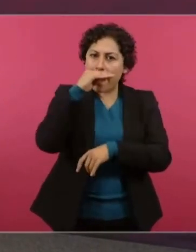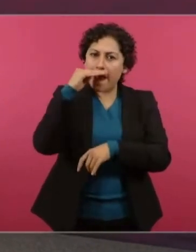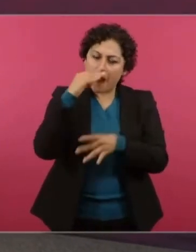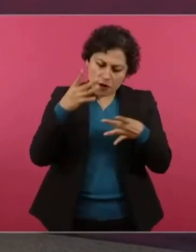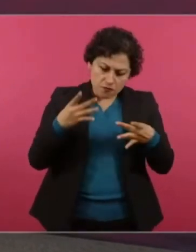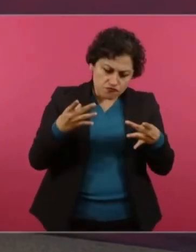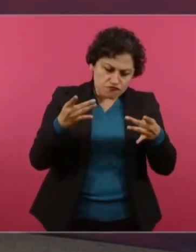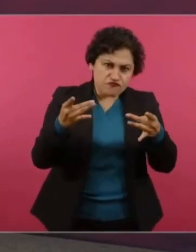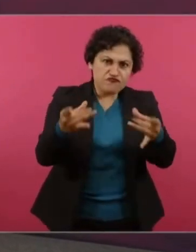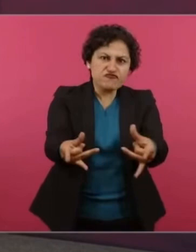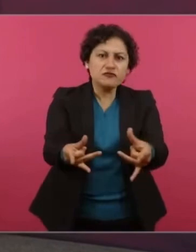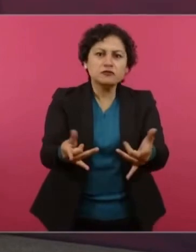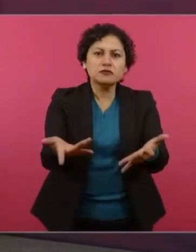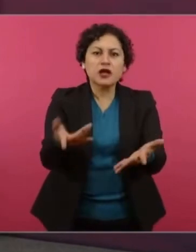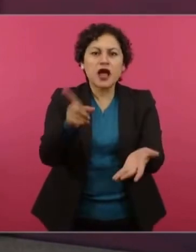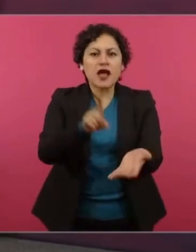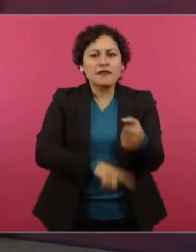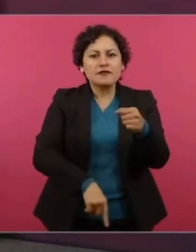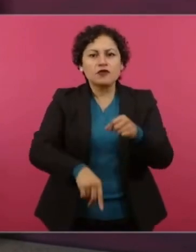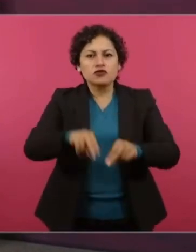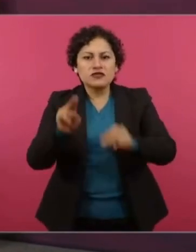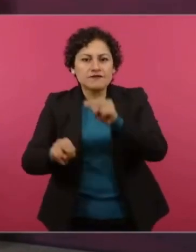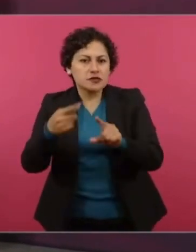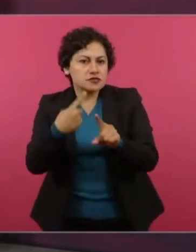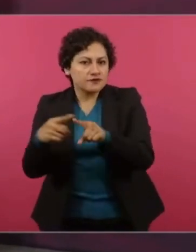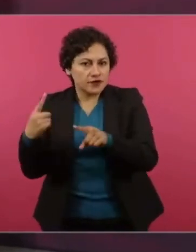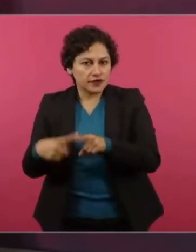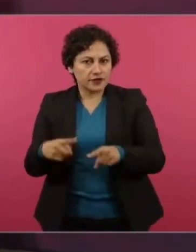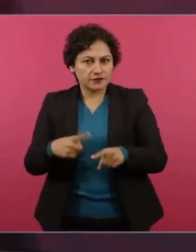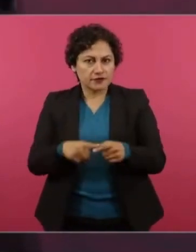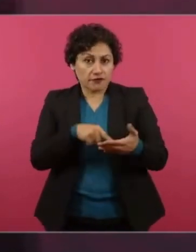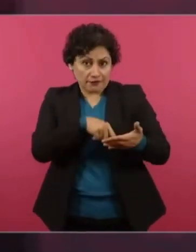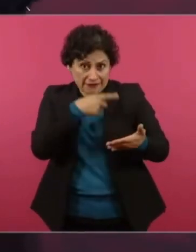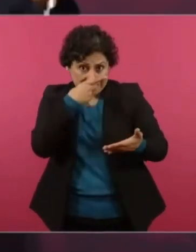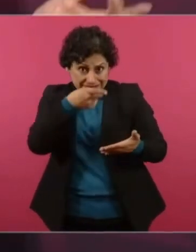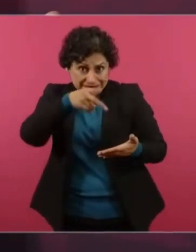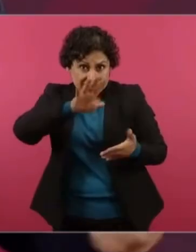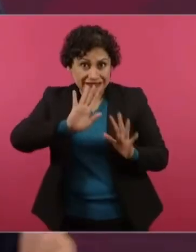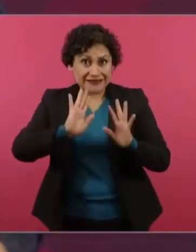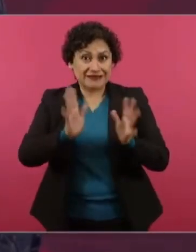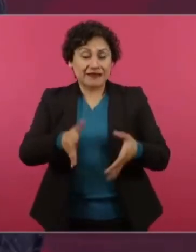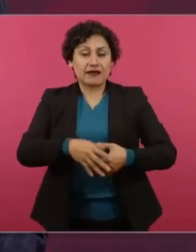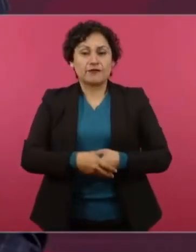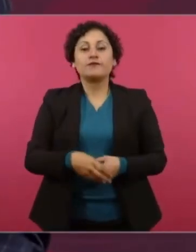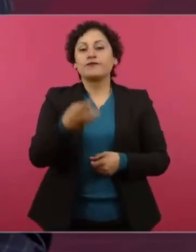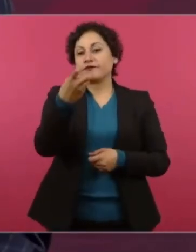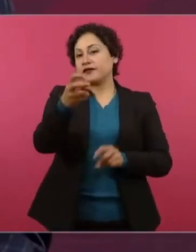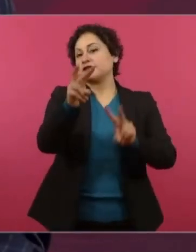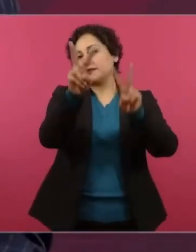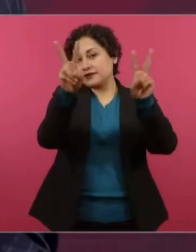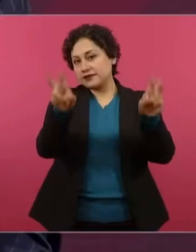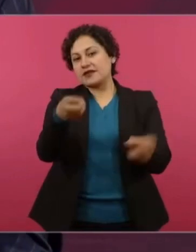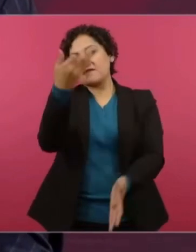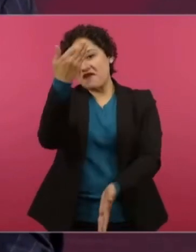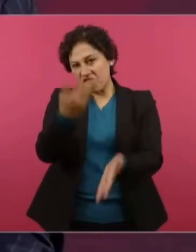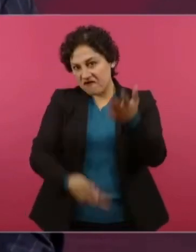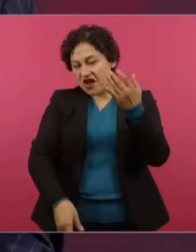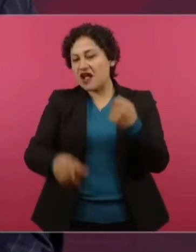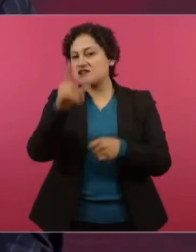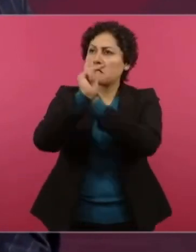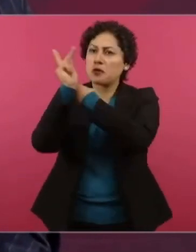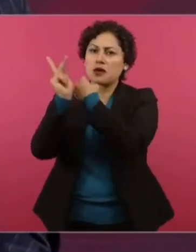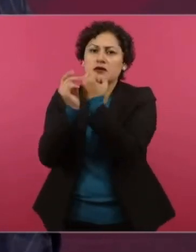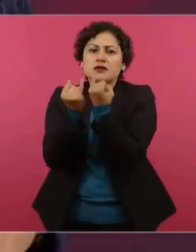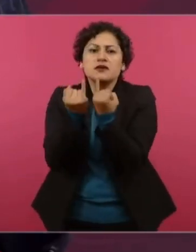niveles escolares. Ese es otro asunto. ¿Cuáles son las reformas pendientes en algunos países de América